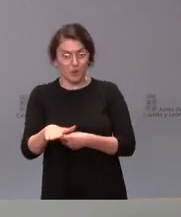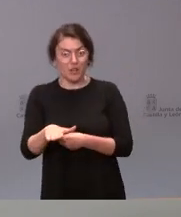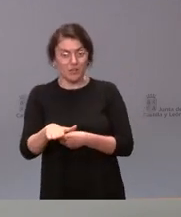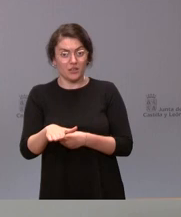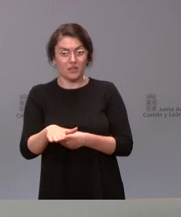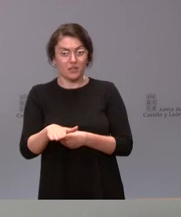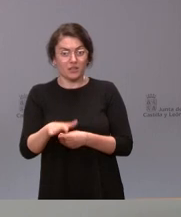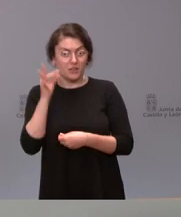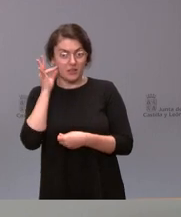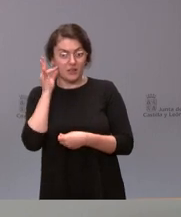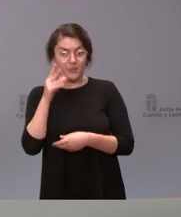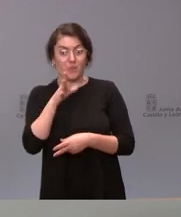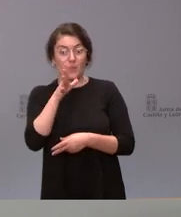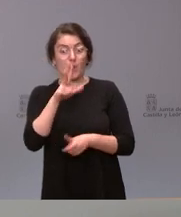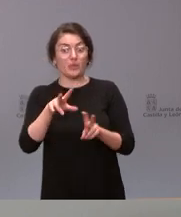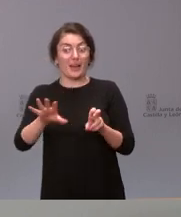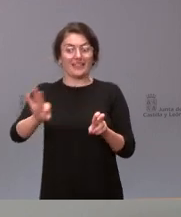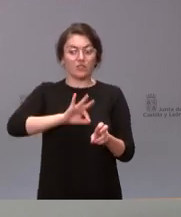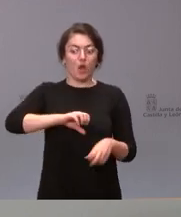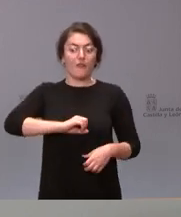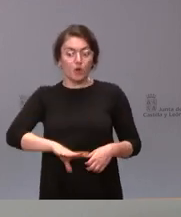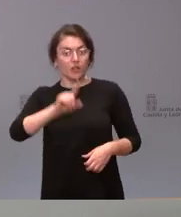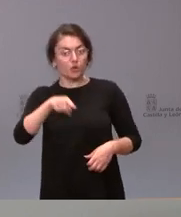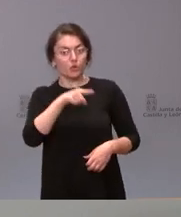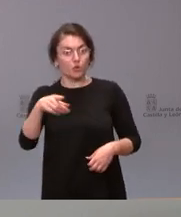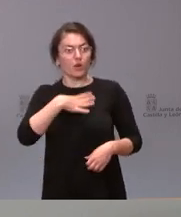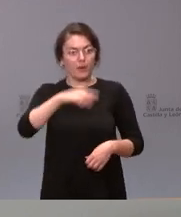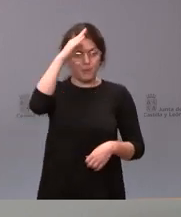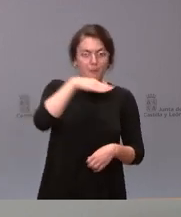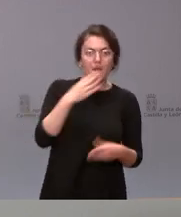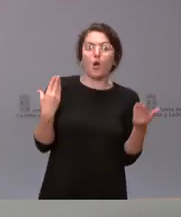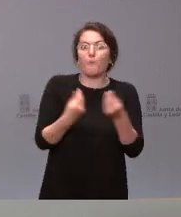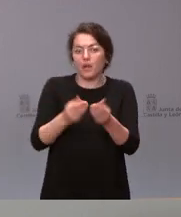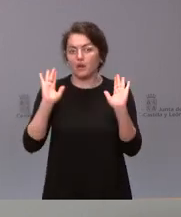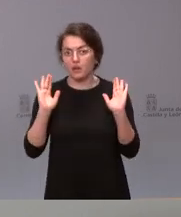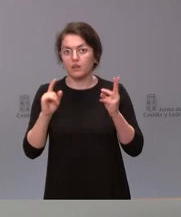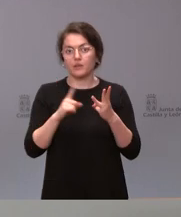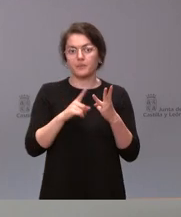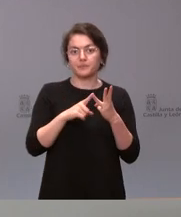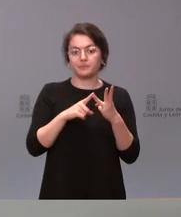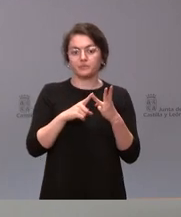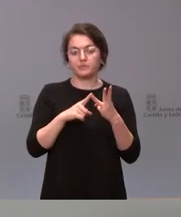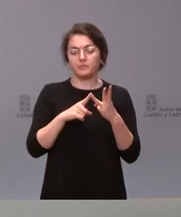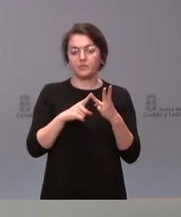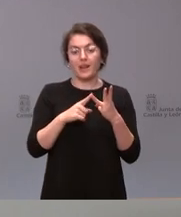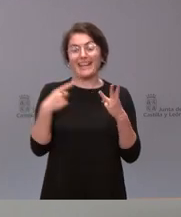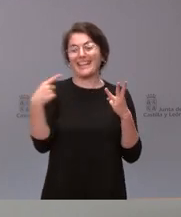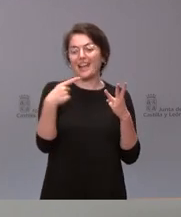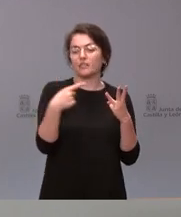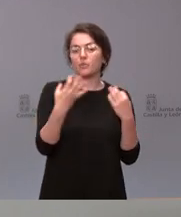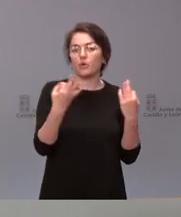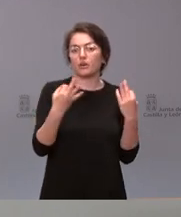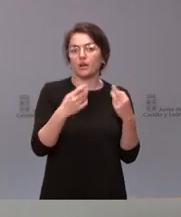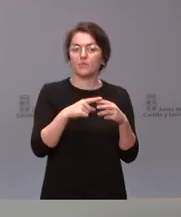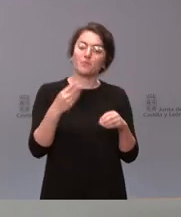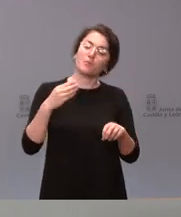de abortar o no? Dos. Y es negativo el que se plantee este